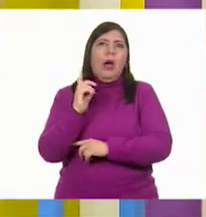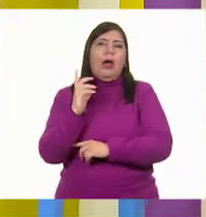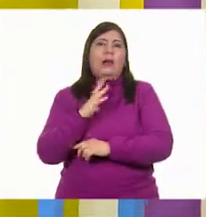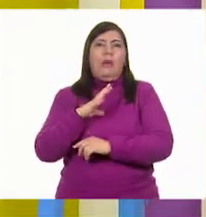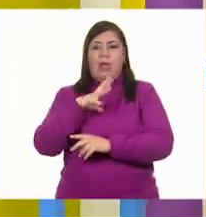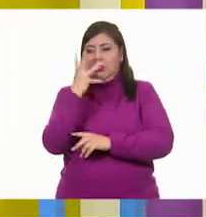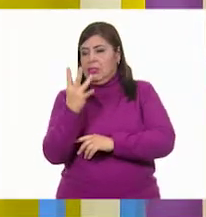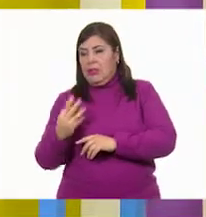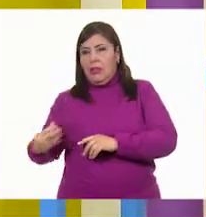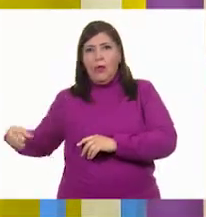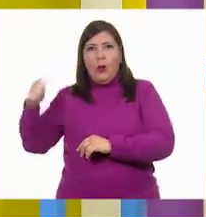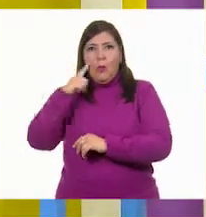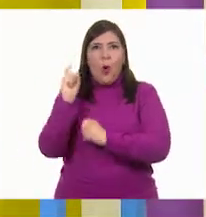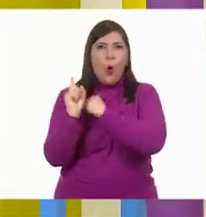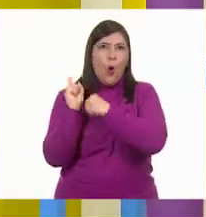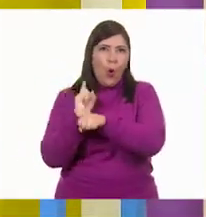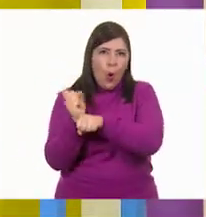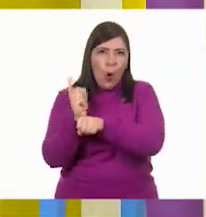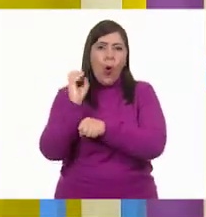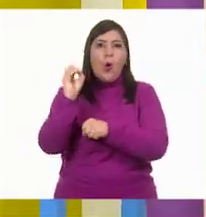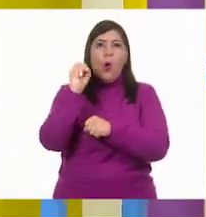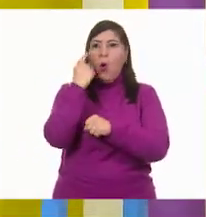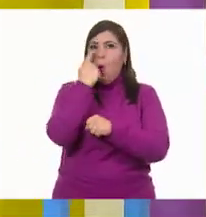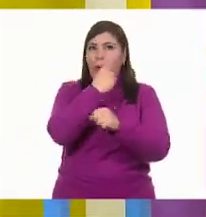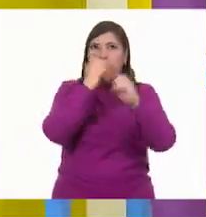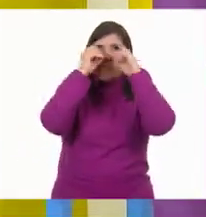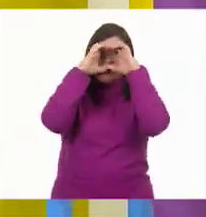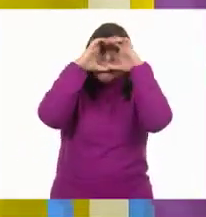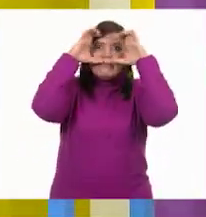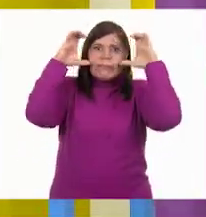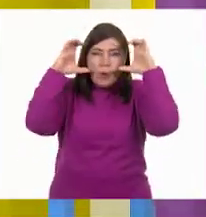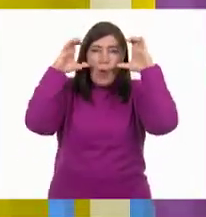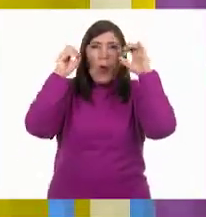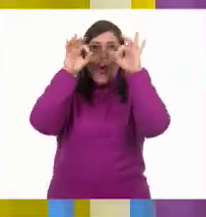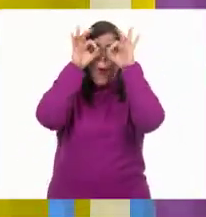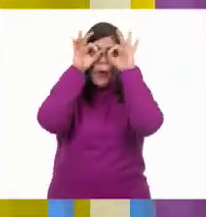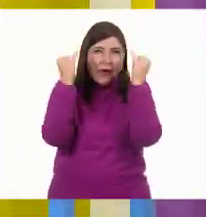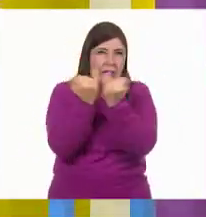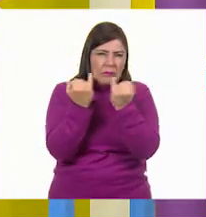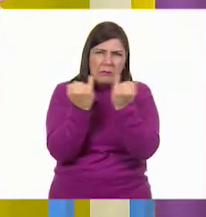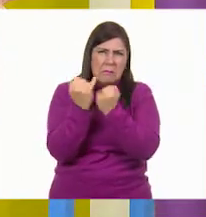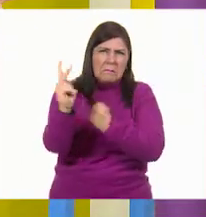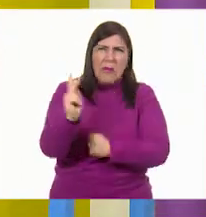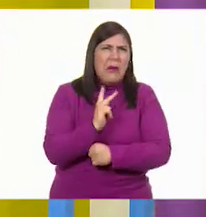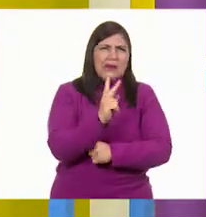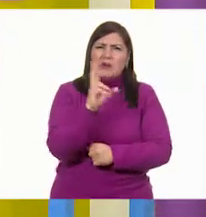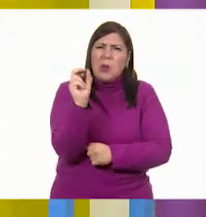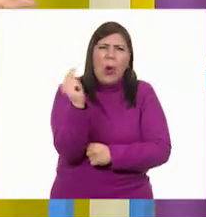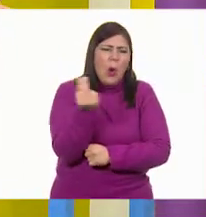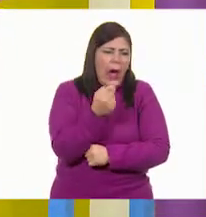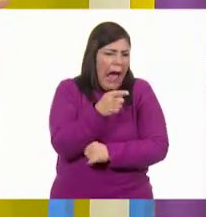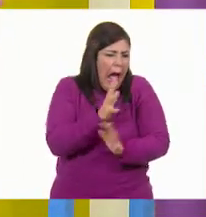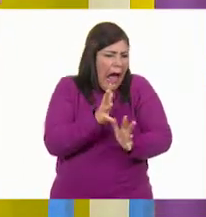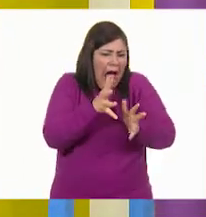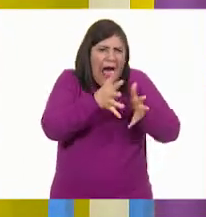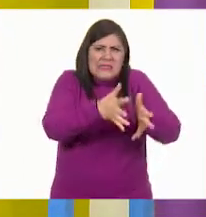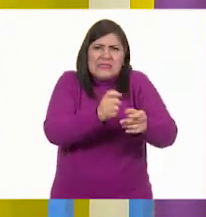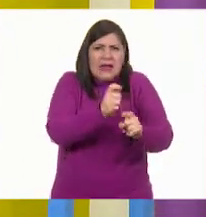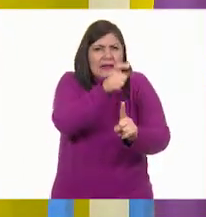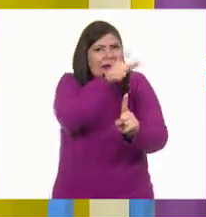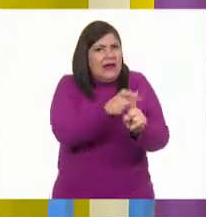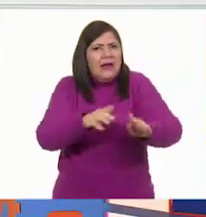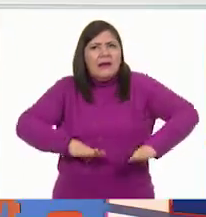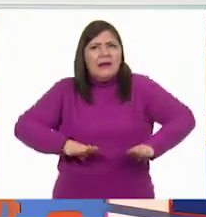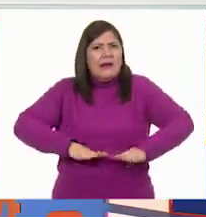camaleón o unos ojos grandes como tecolote o búho? Sí, siendo conejo estás perfecto. Está